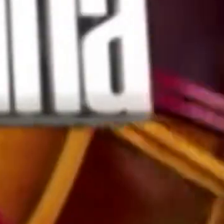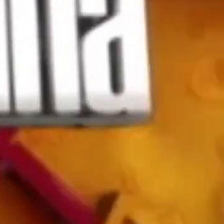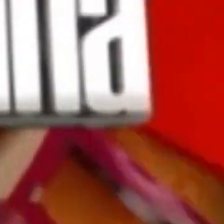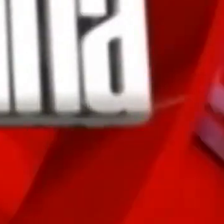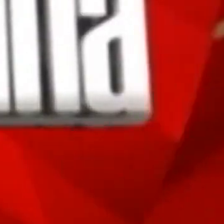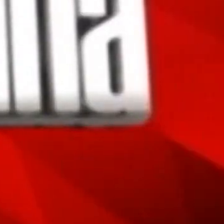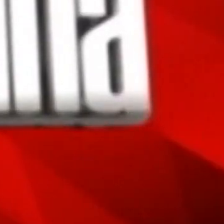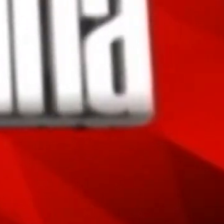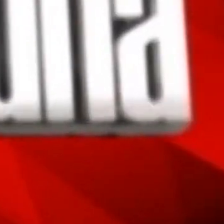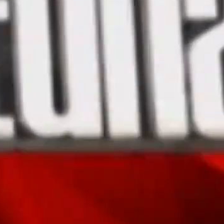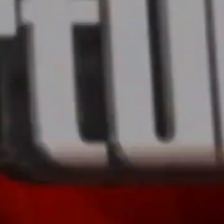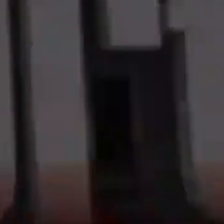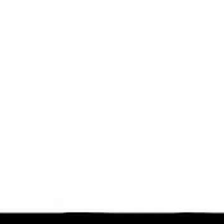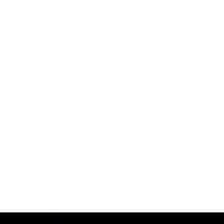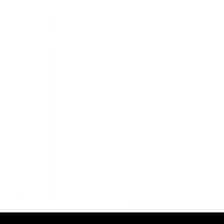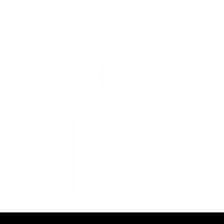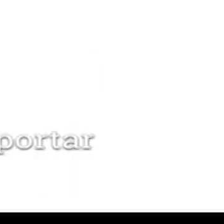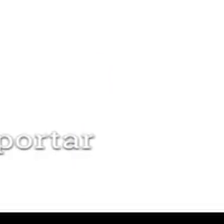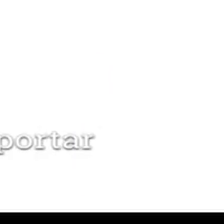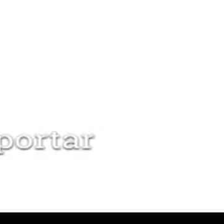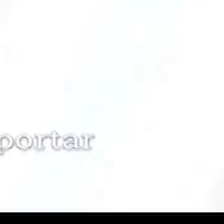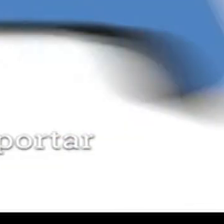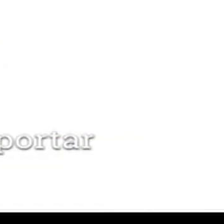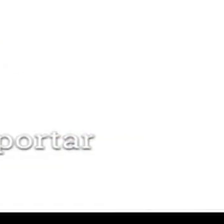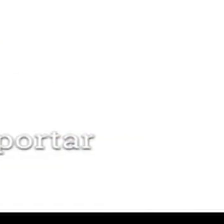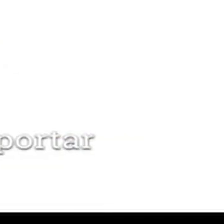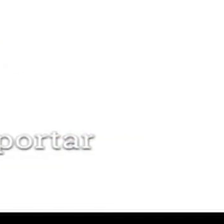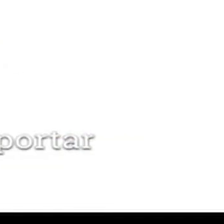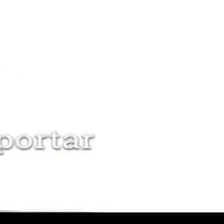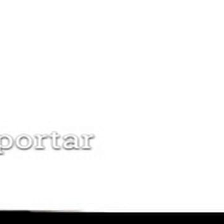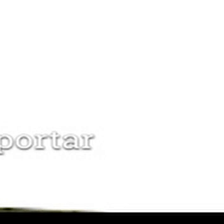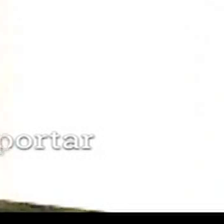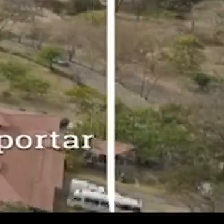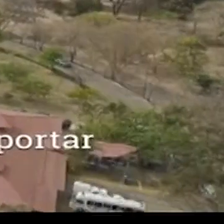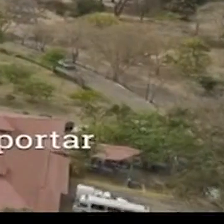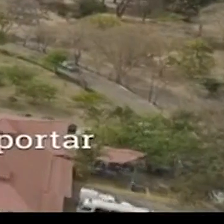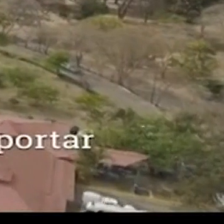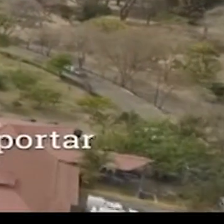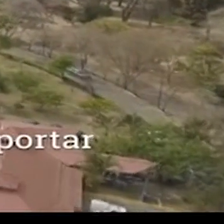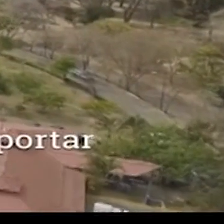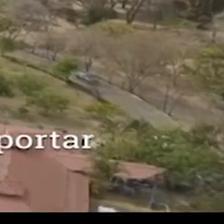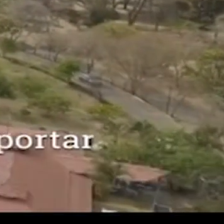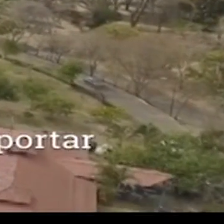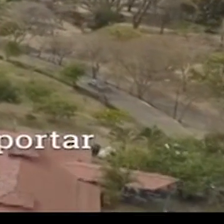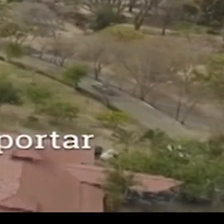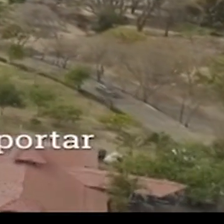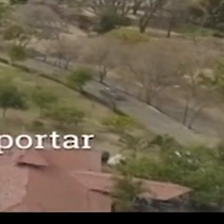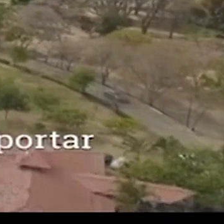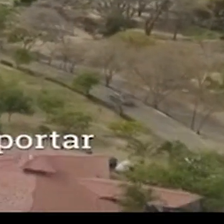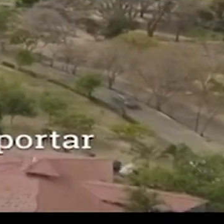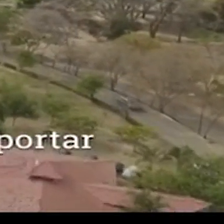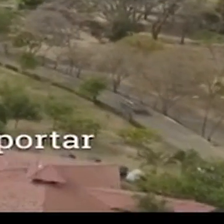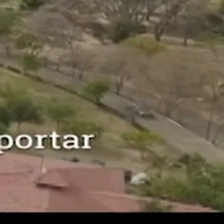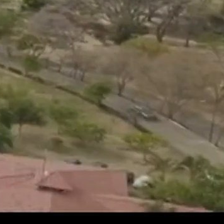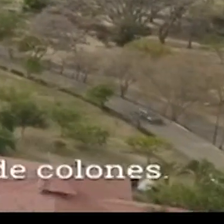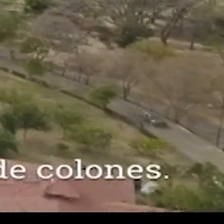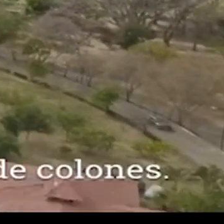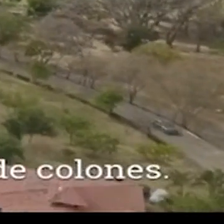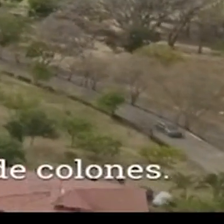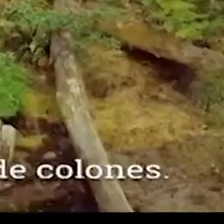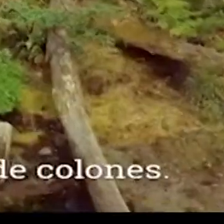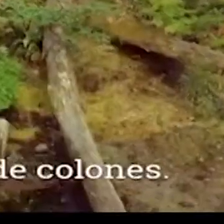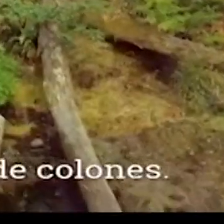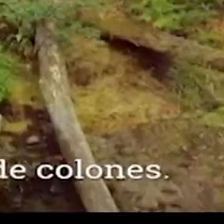años de hacer el bien. AIA trabaja 23 proyectos de emergencia para aportar más agua al área metropolitana.